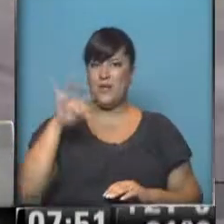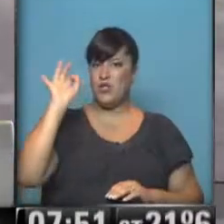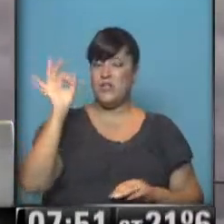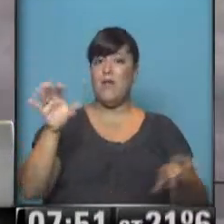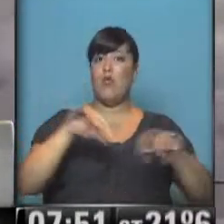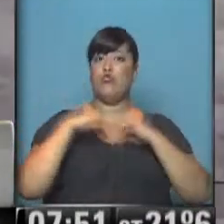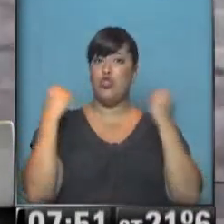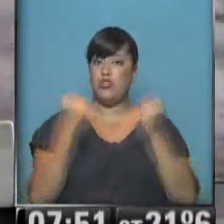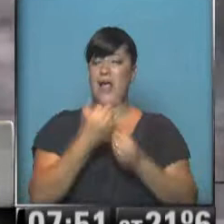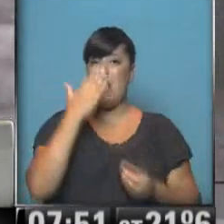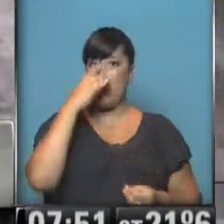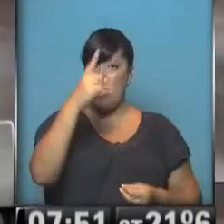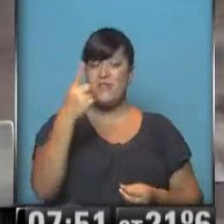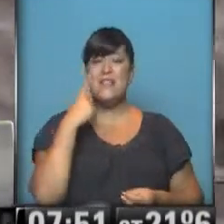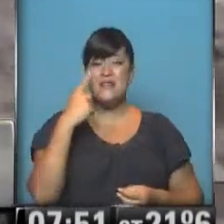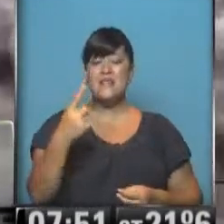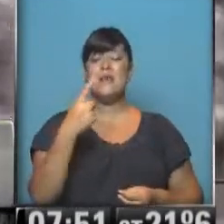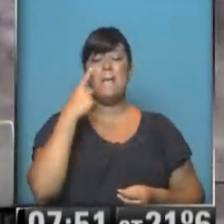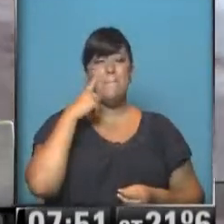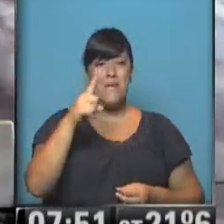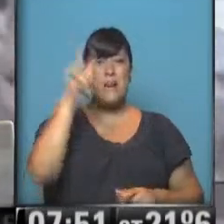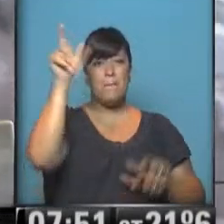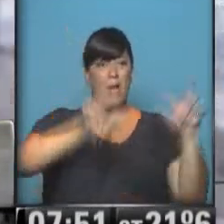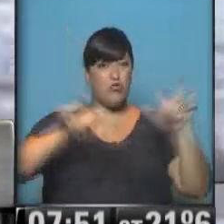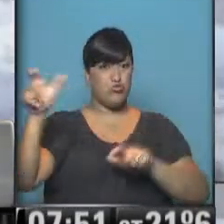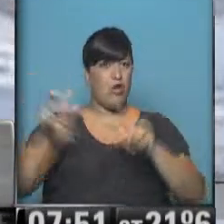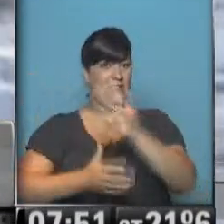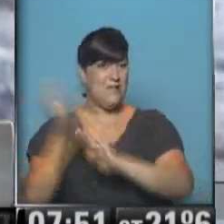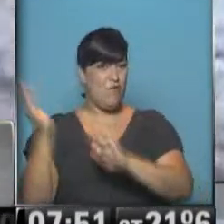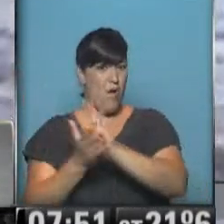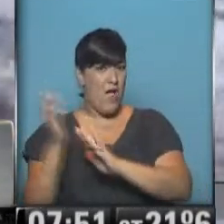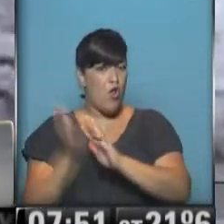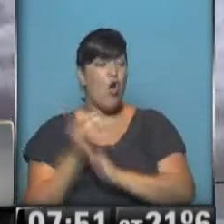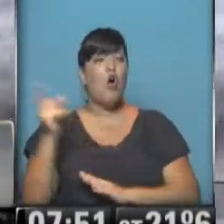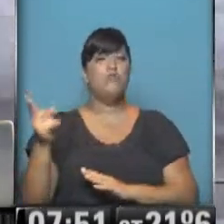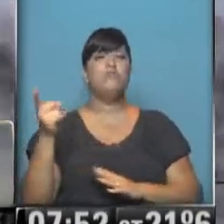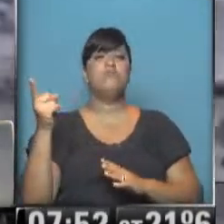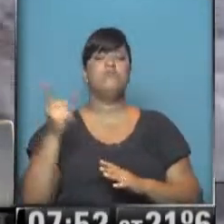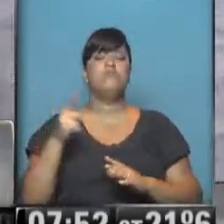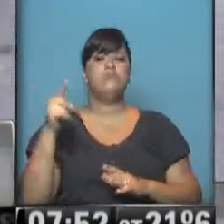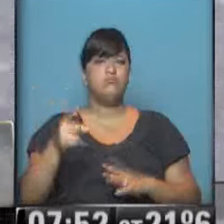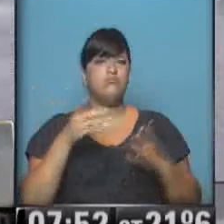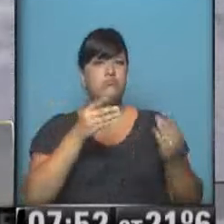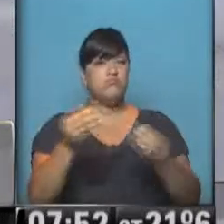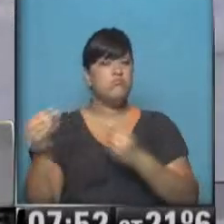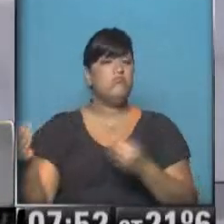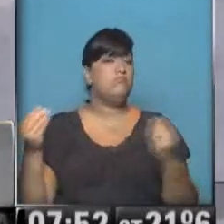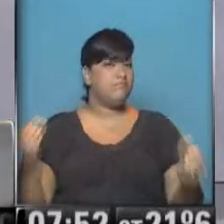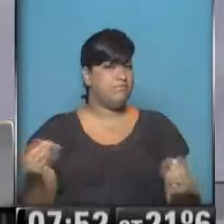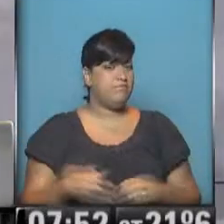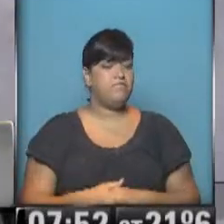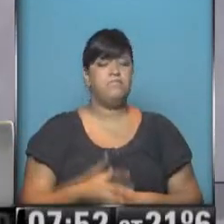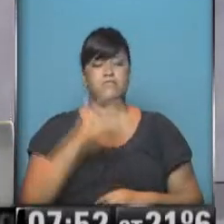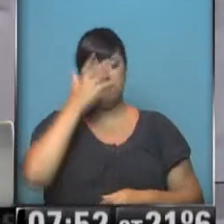total en la provincia se habla de mil evacuados. ¿Cuáles son las necesidades principales para asistir a las familias que tuvieron que dejar sus hogares? Bueno,